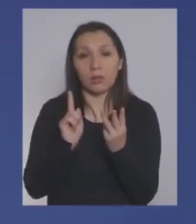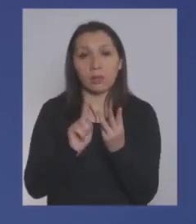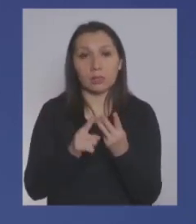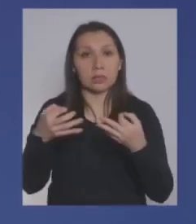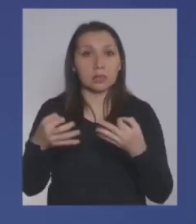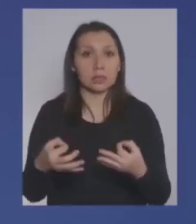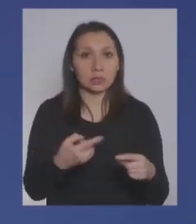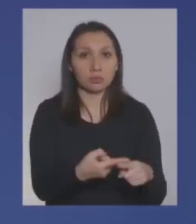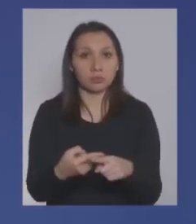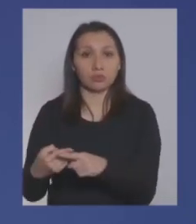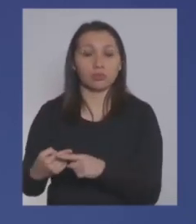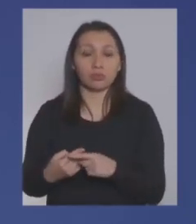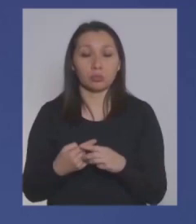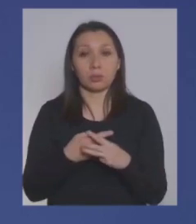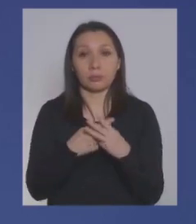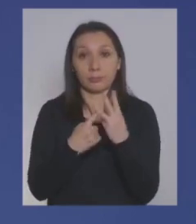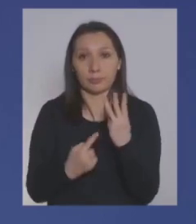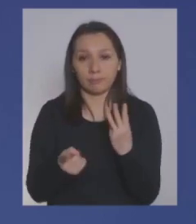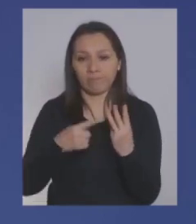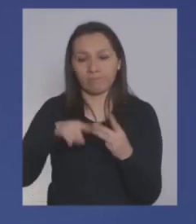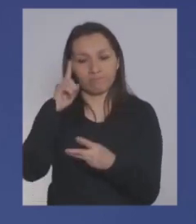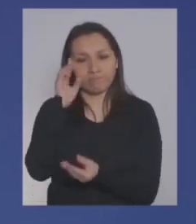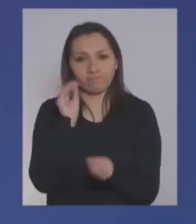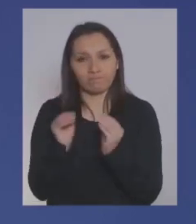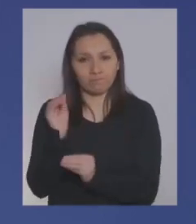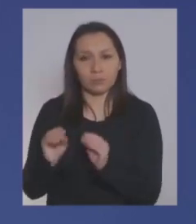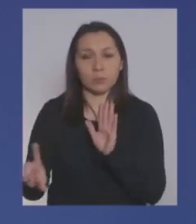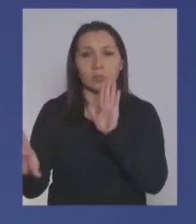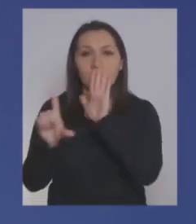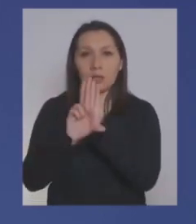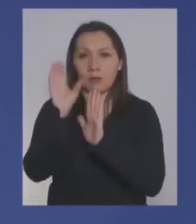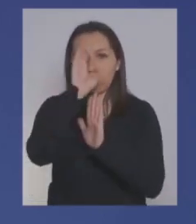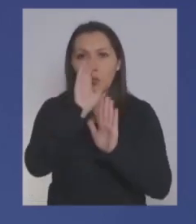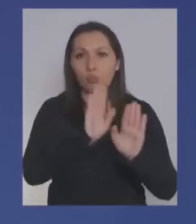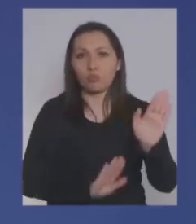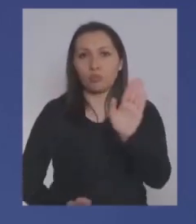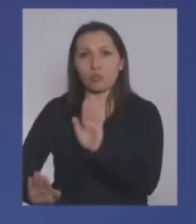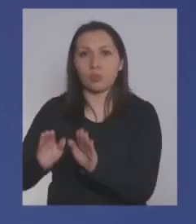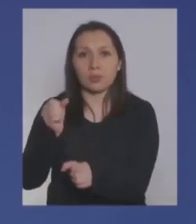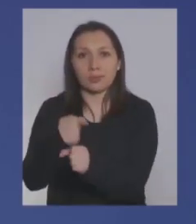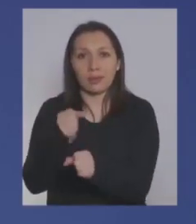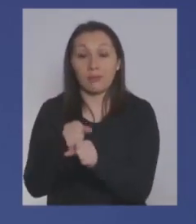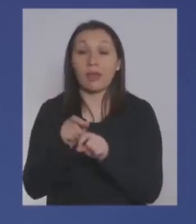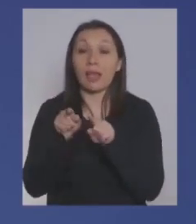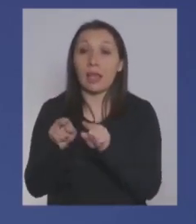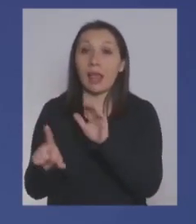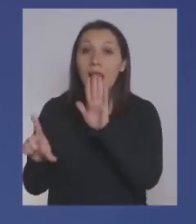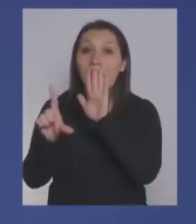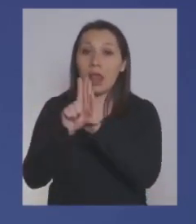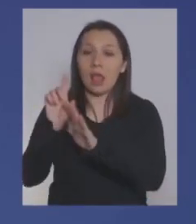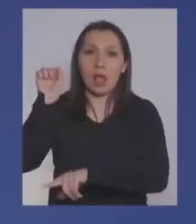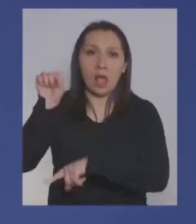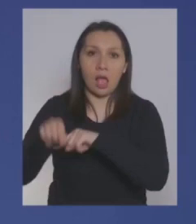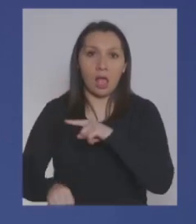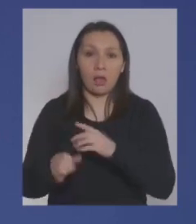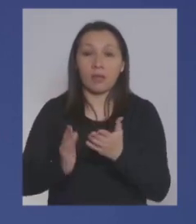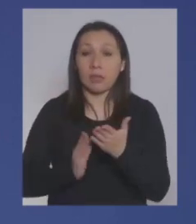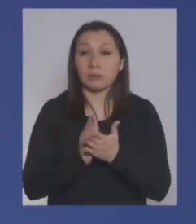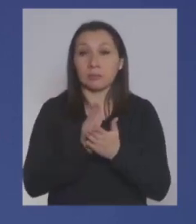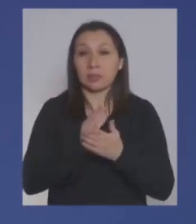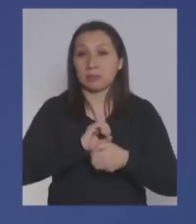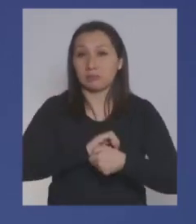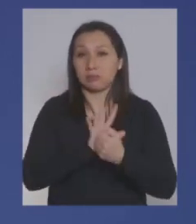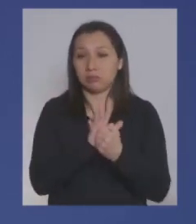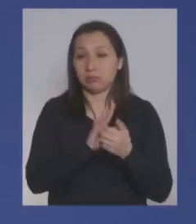seguridad social, fue que comenzamos a trabajar en una ley que buscara proteger el empleo. Y esta ley fue una ley que se aprobó al inicio de la